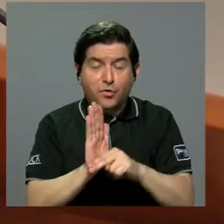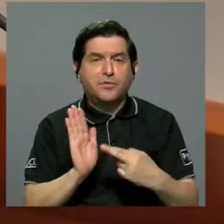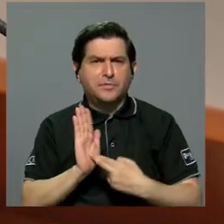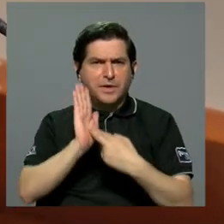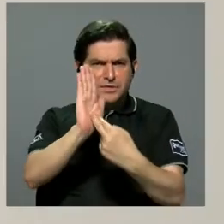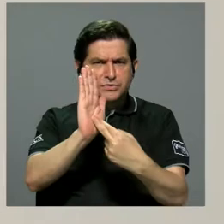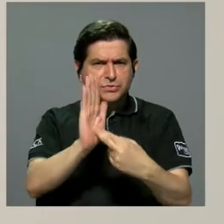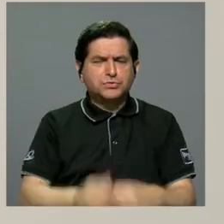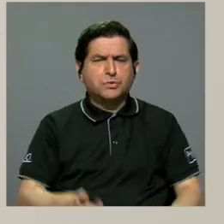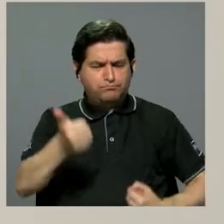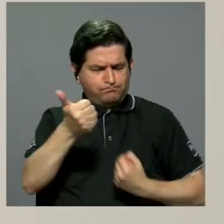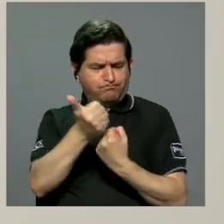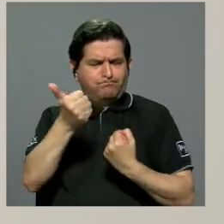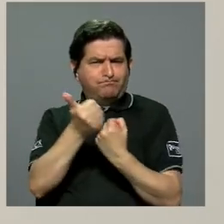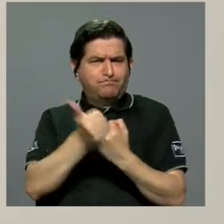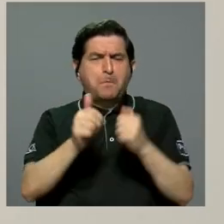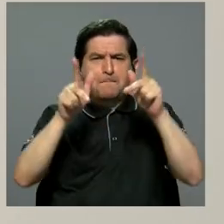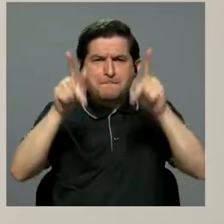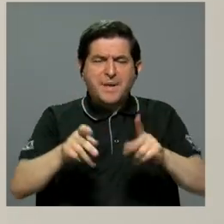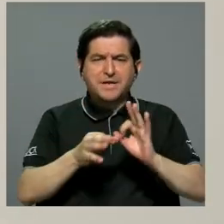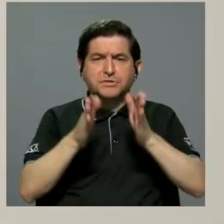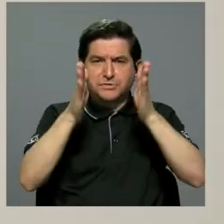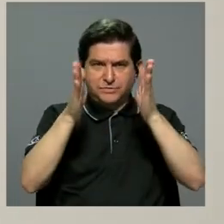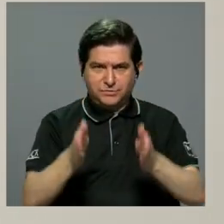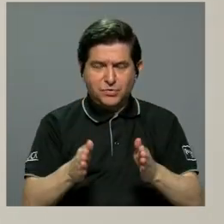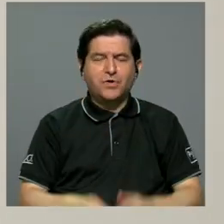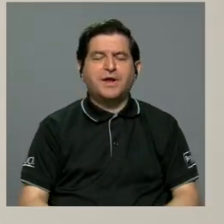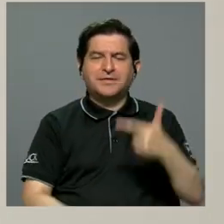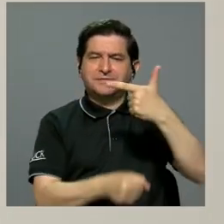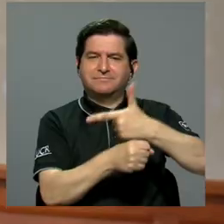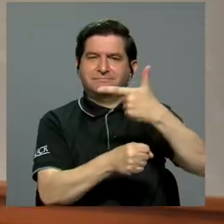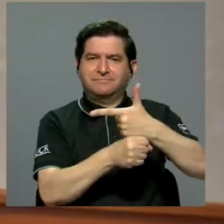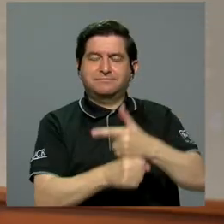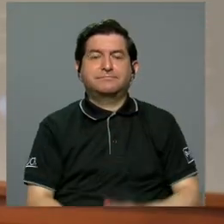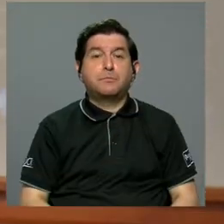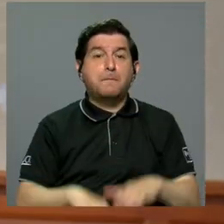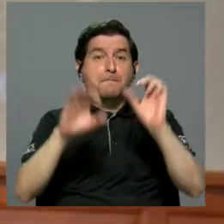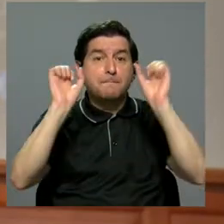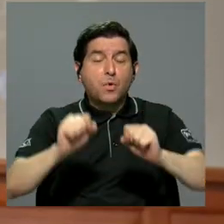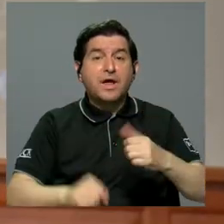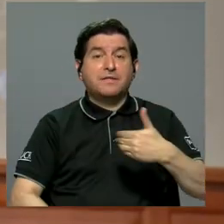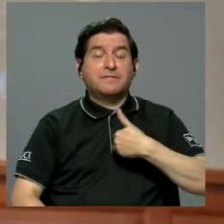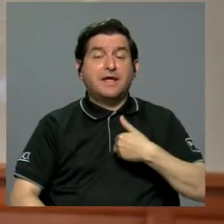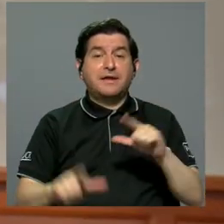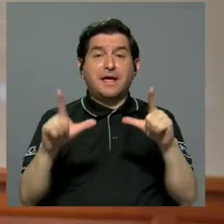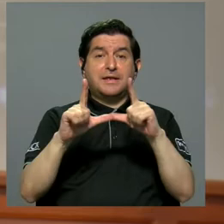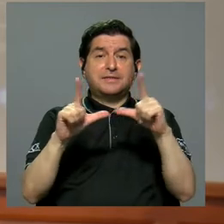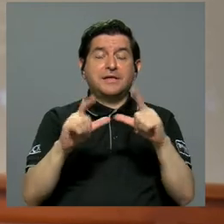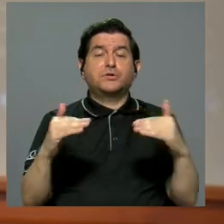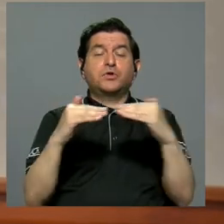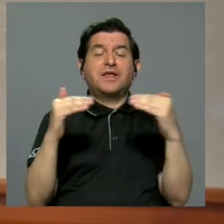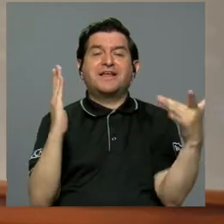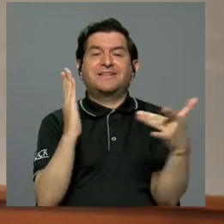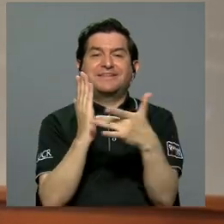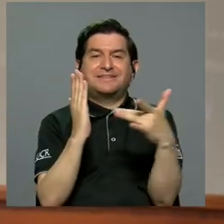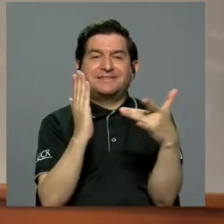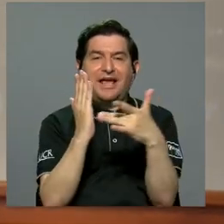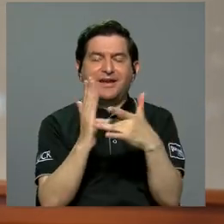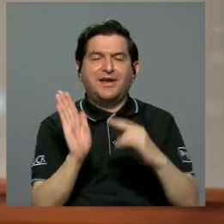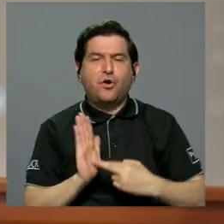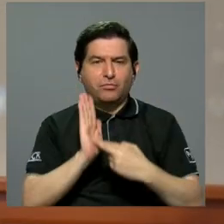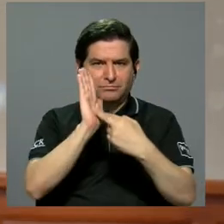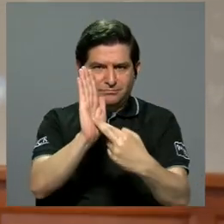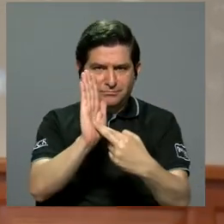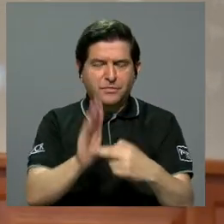representan un respaldo para las personas intérpretes del esco ya que podrán obtener un título de nivel técnico que